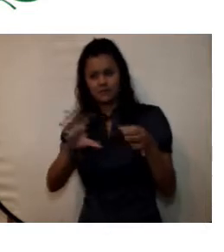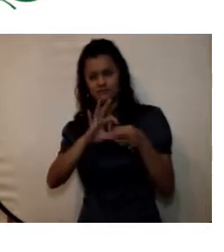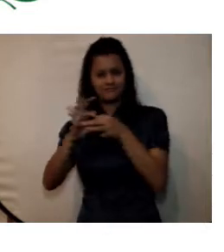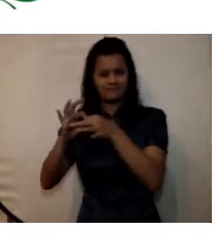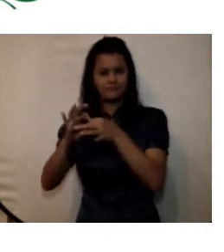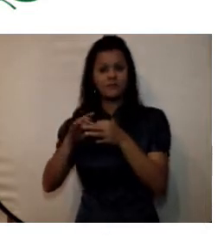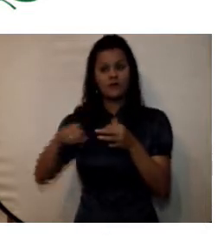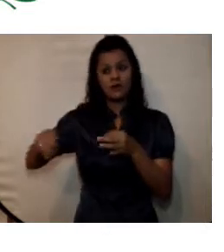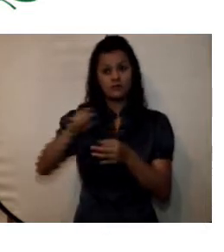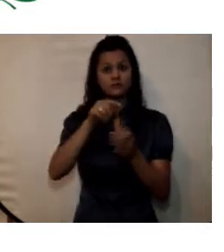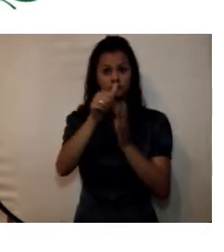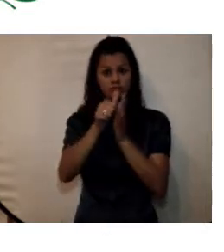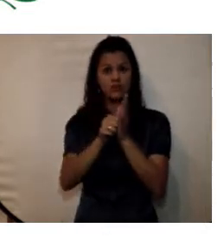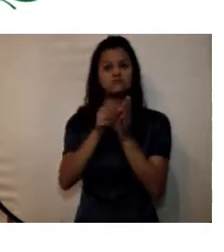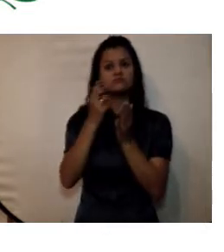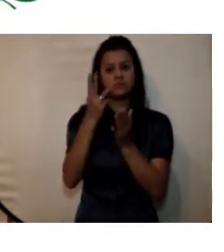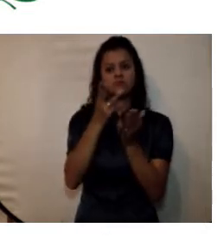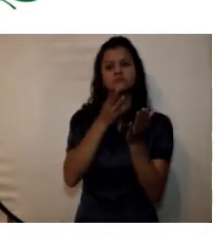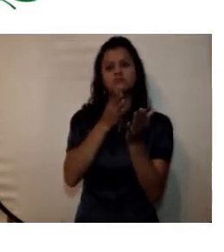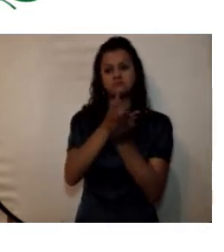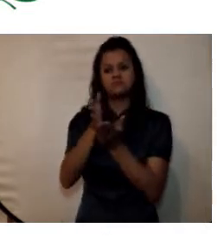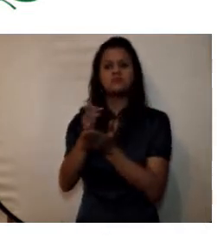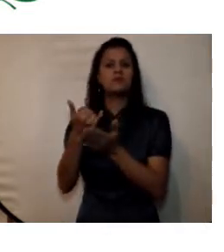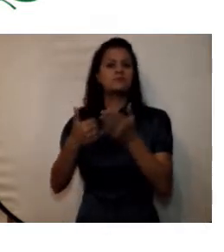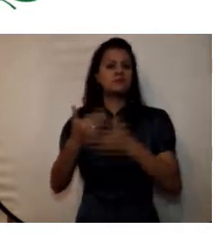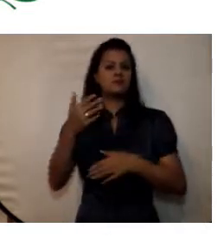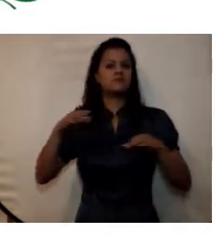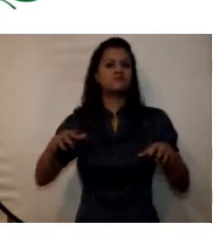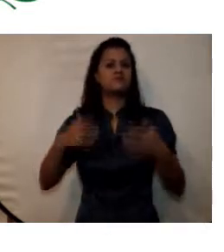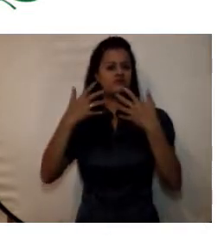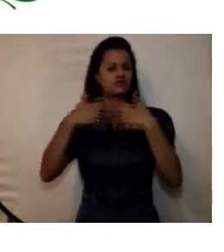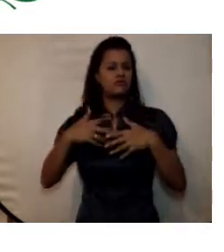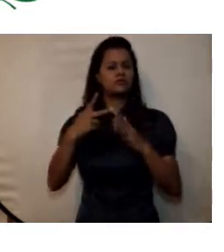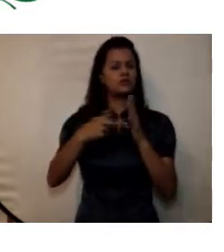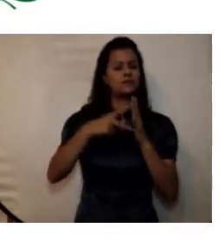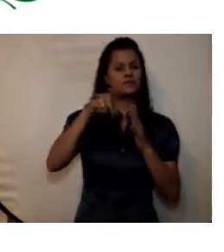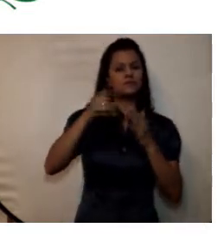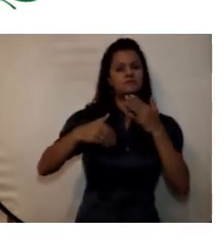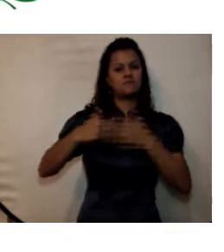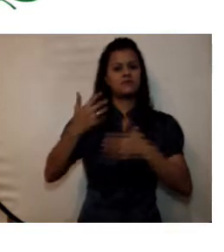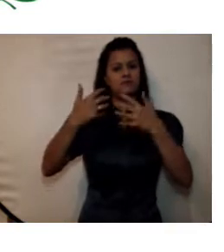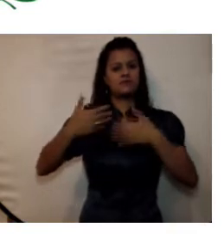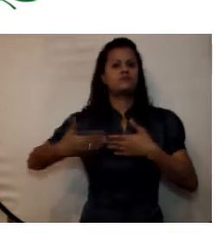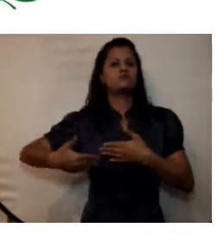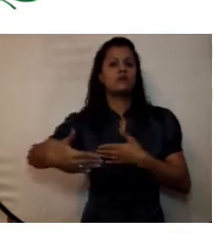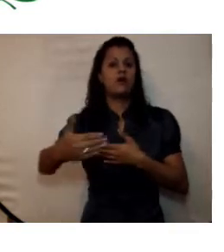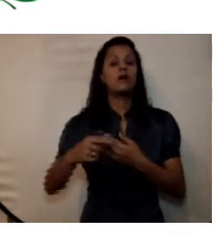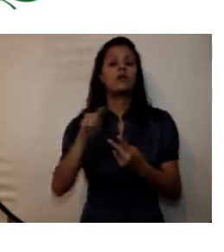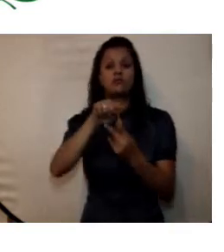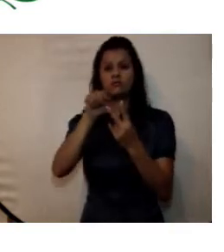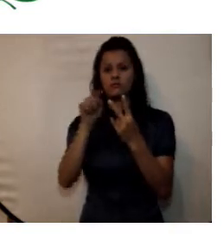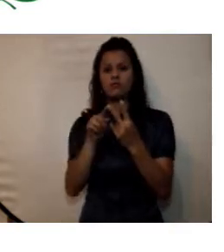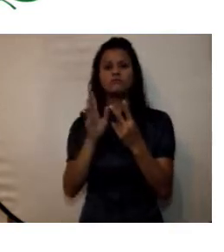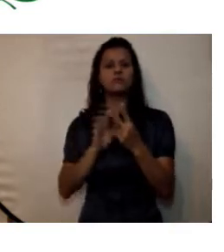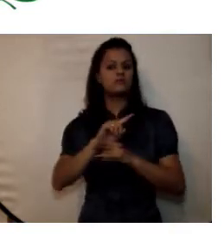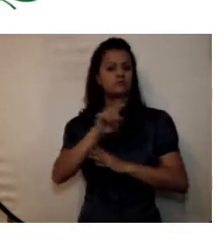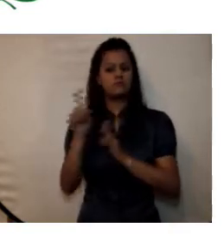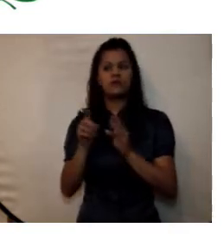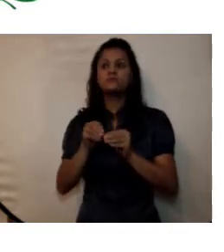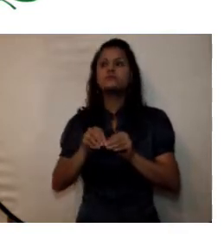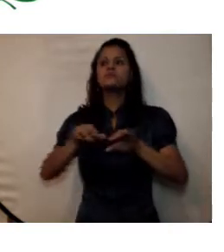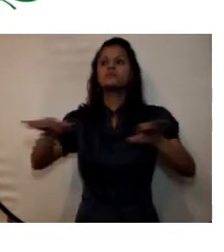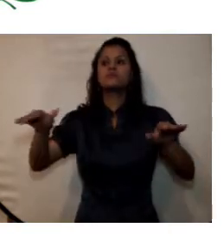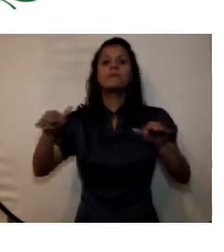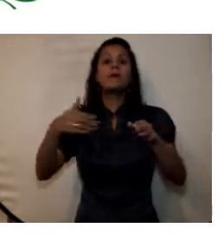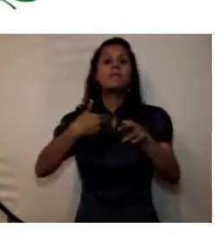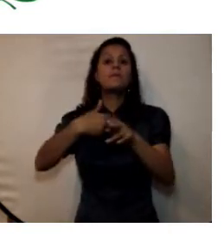comenzaron actividades en la vigencia 2016 y dos cumplieron con la etapa de oferta para inicio de actividades en